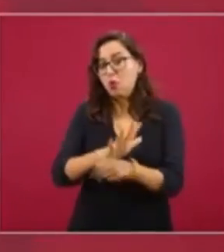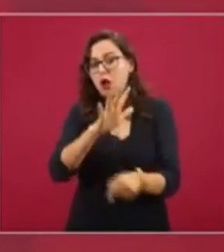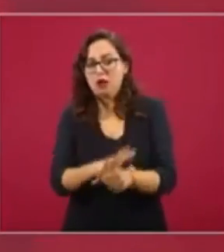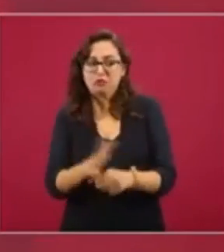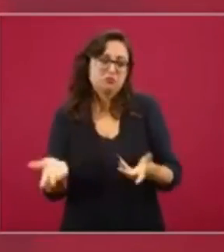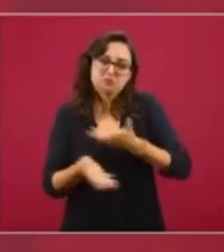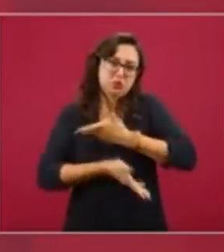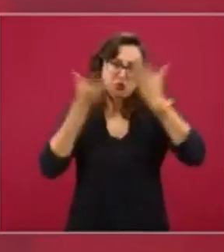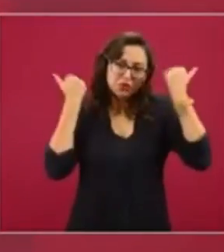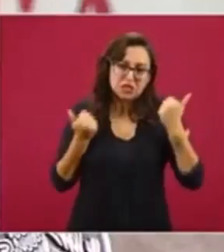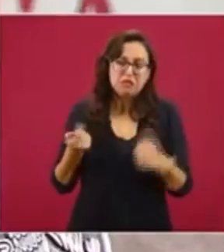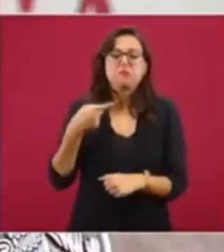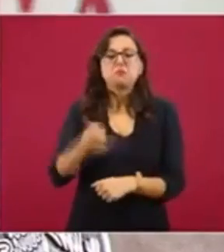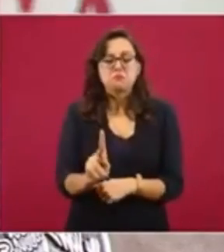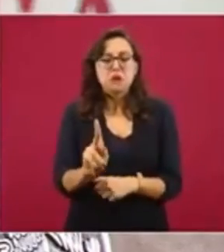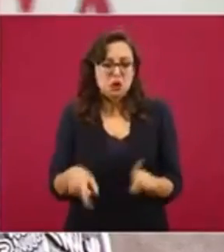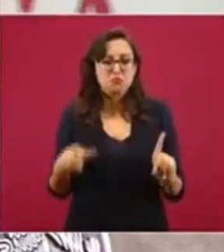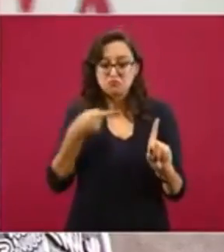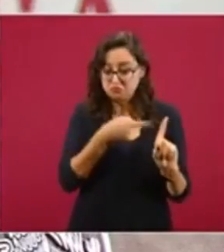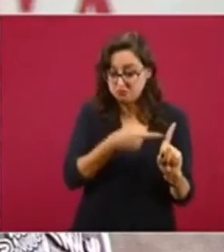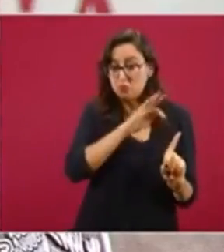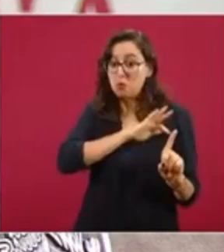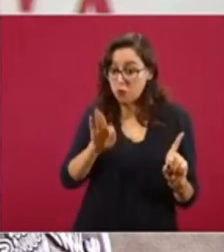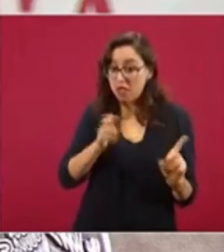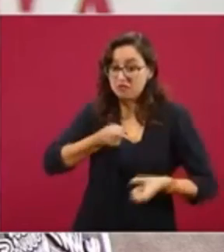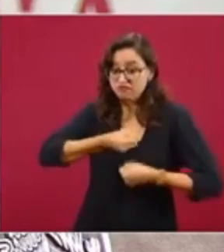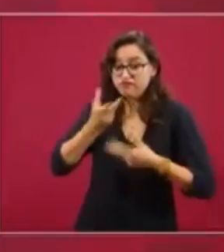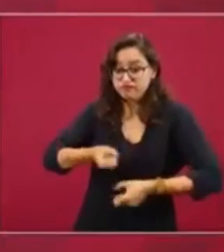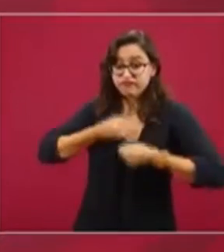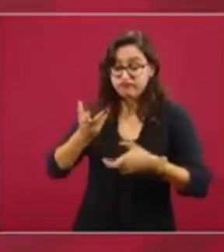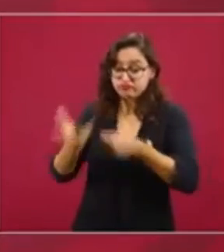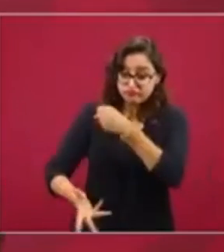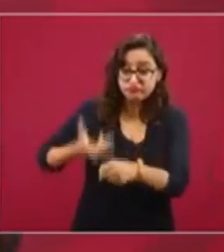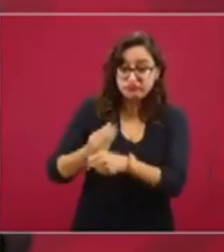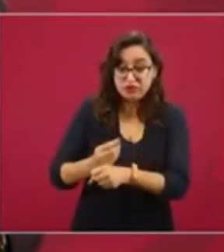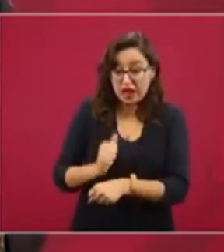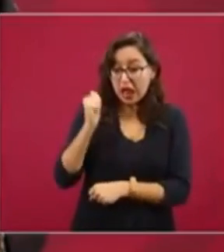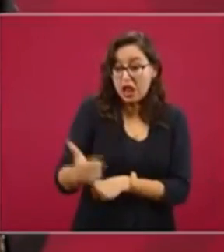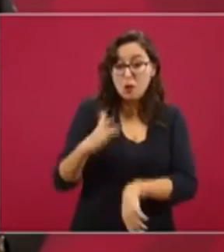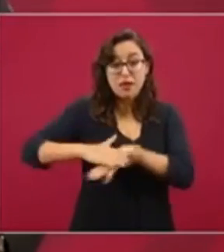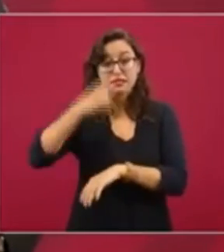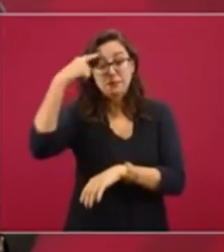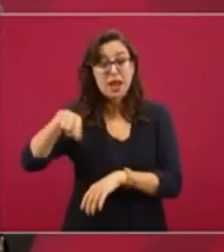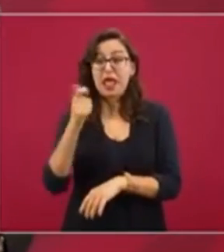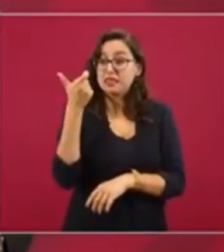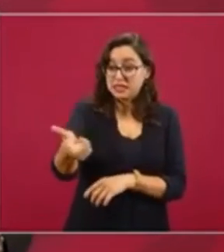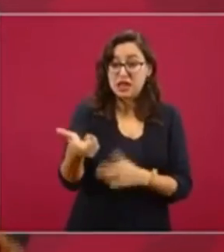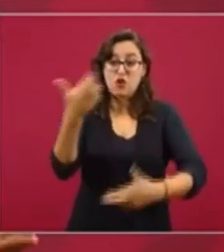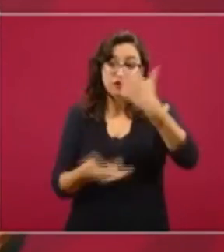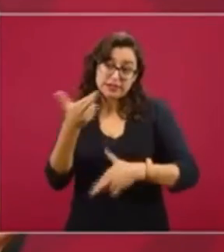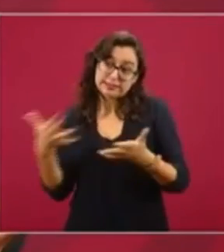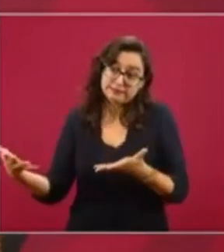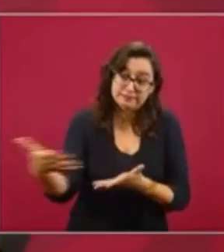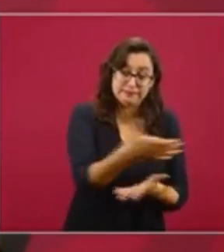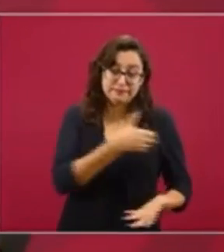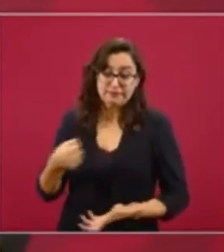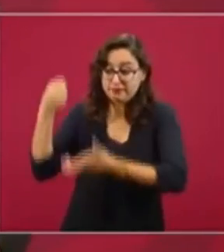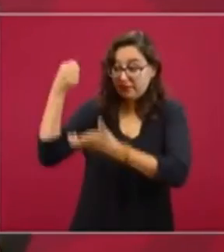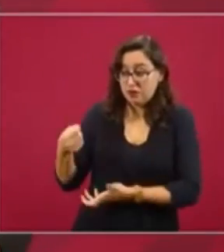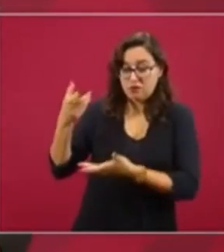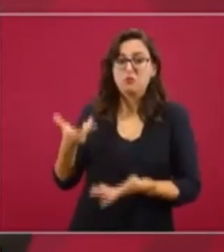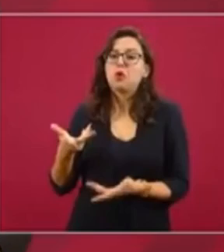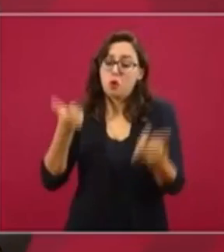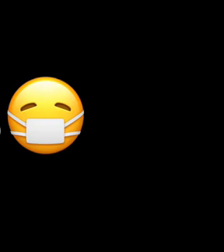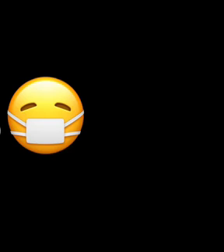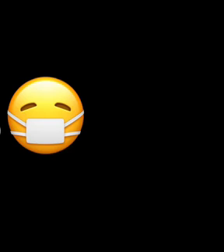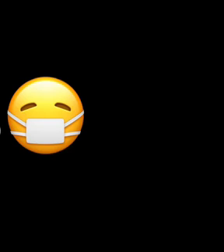Todo lo que se aporte para recuperar el dinero es público, pues es